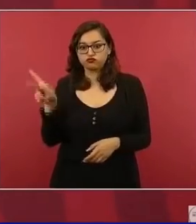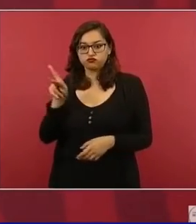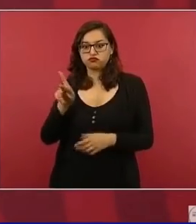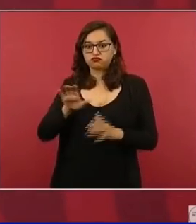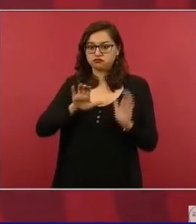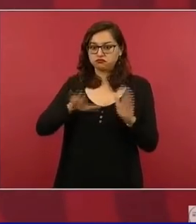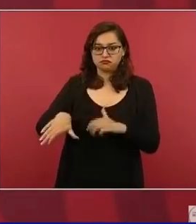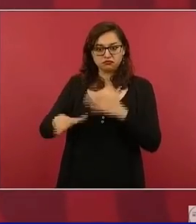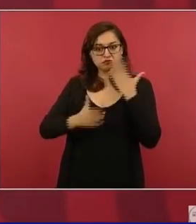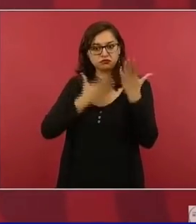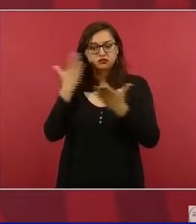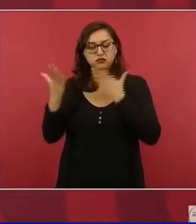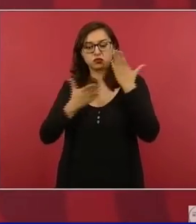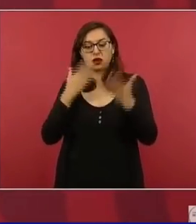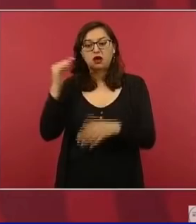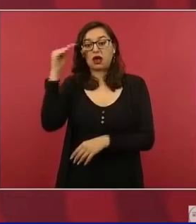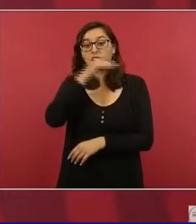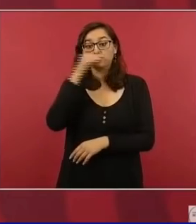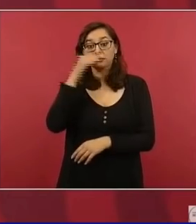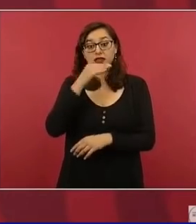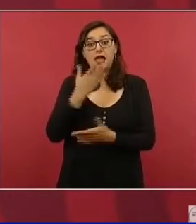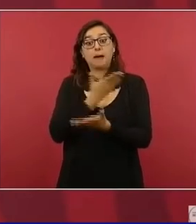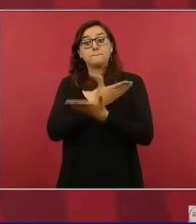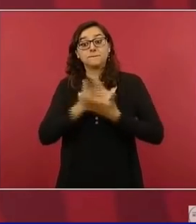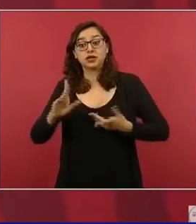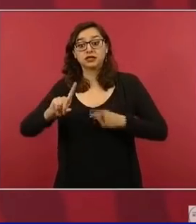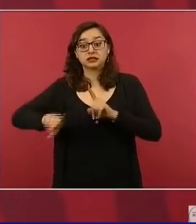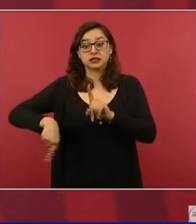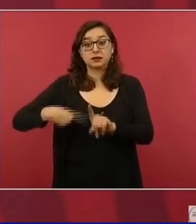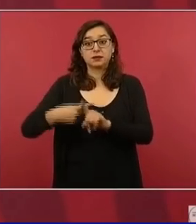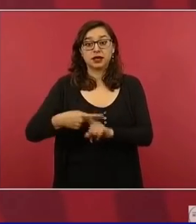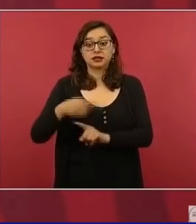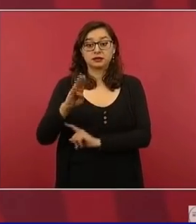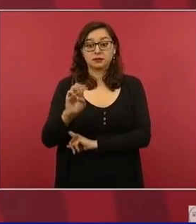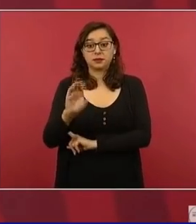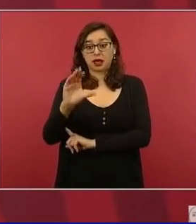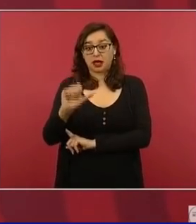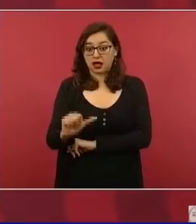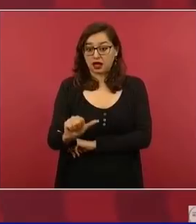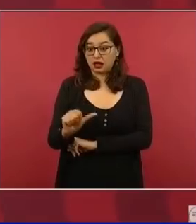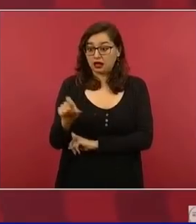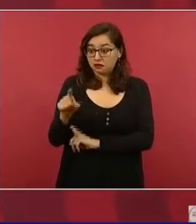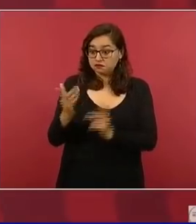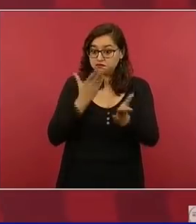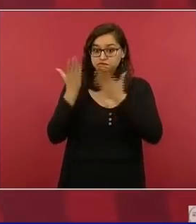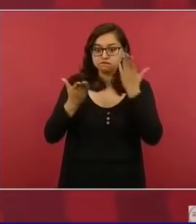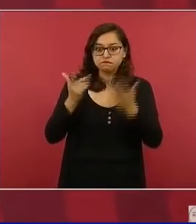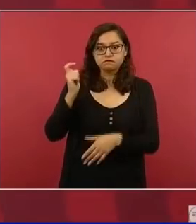para los jóvenes que estudian.